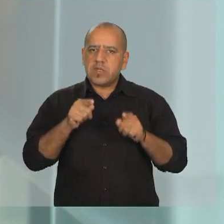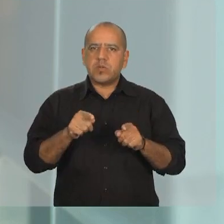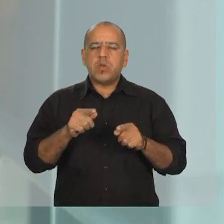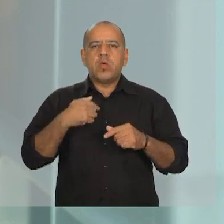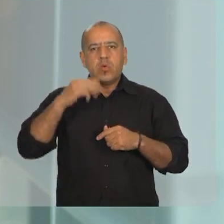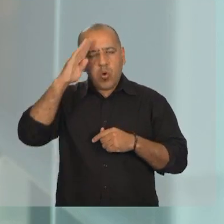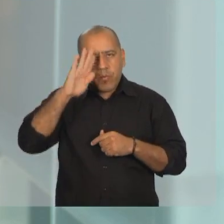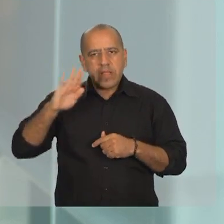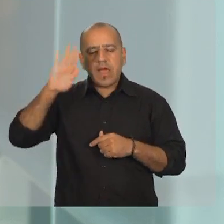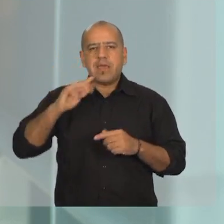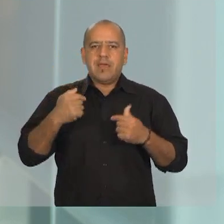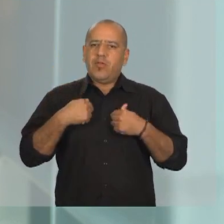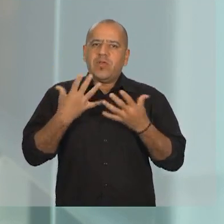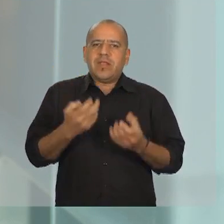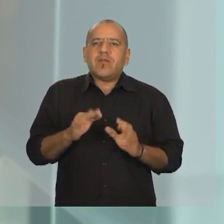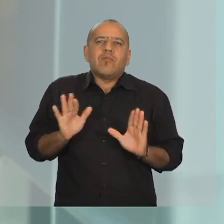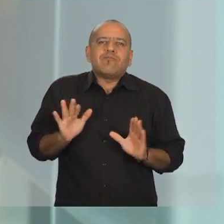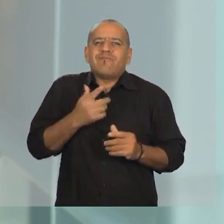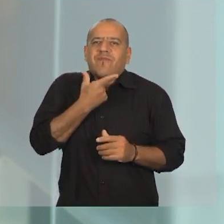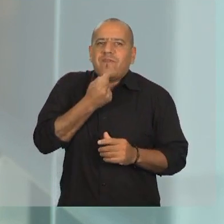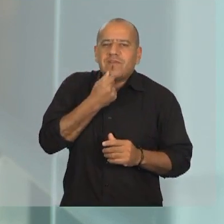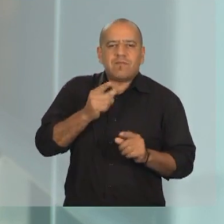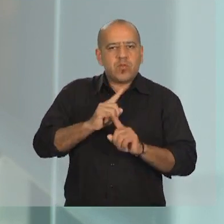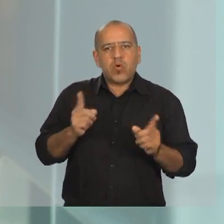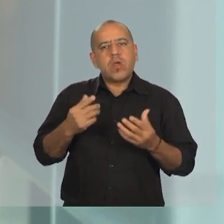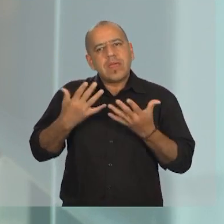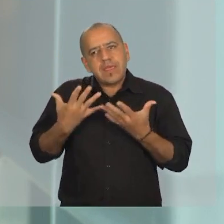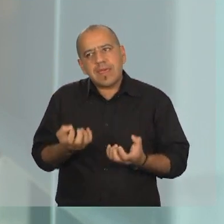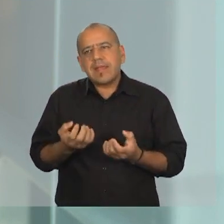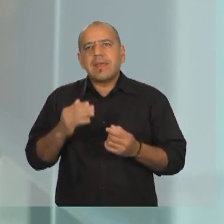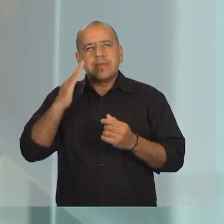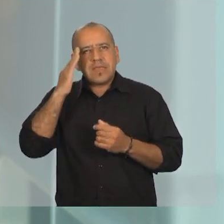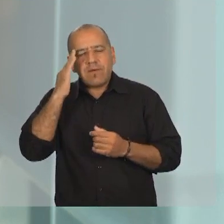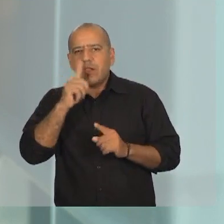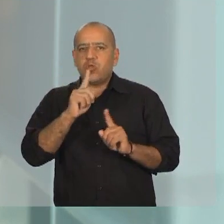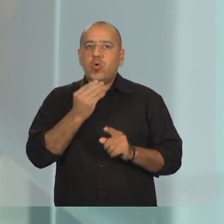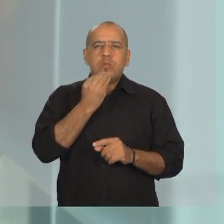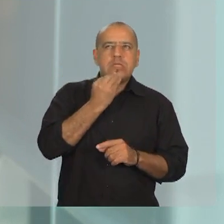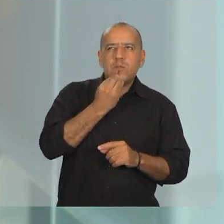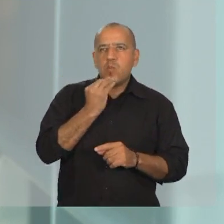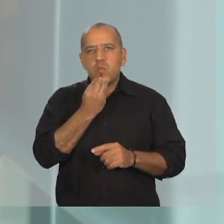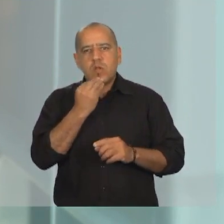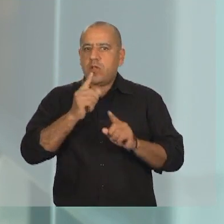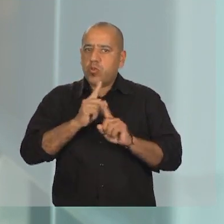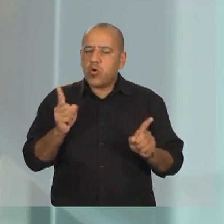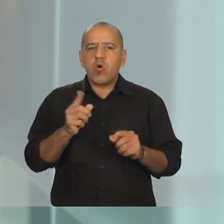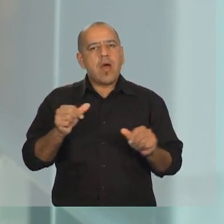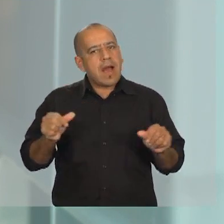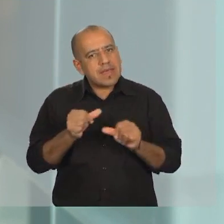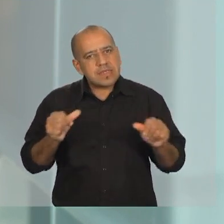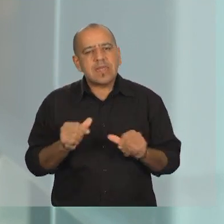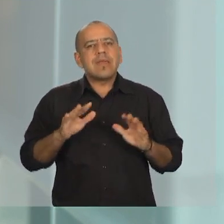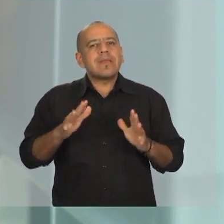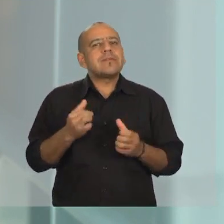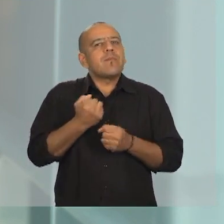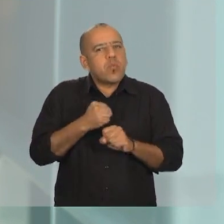Nuestro homenaje no es ni quiere ser inocente. Quiero invitar a no mirar para otro lado y hacer lo que